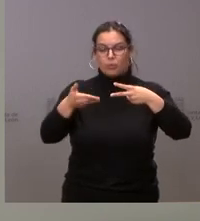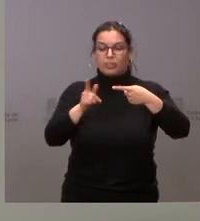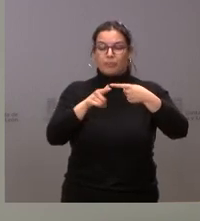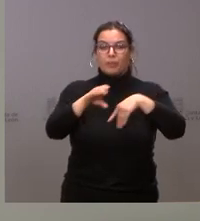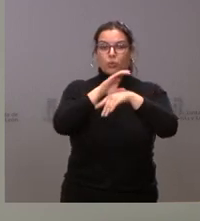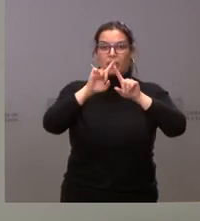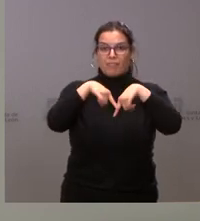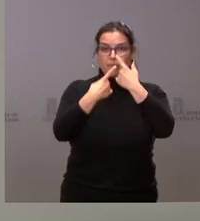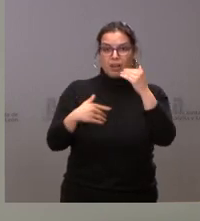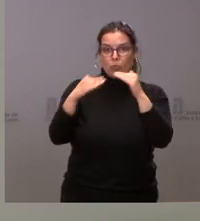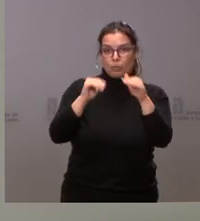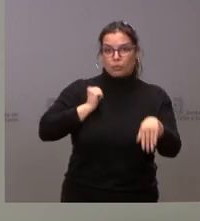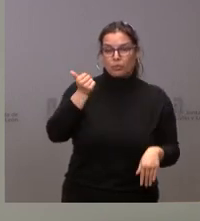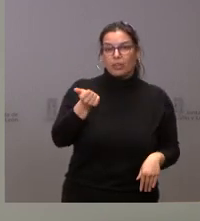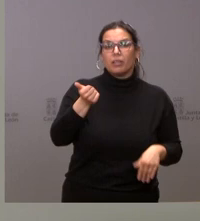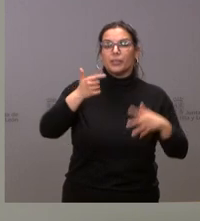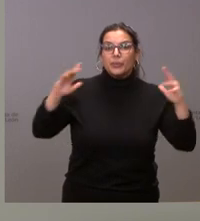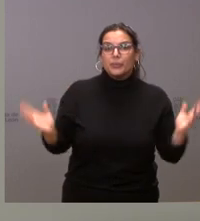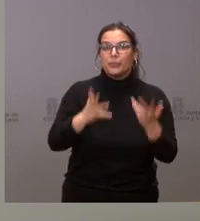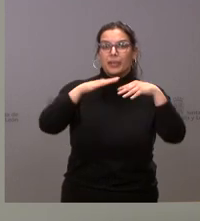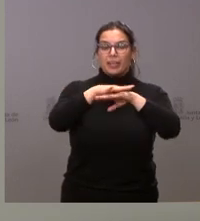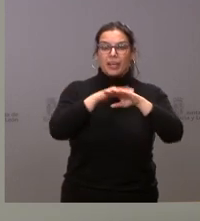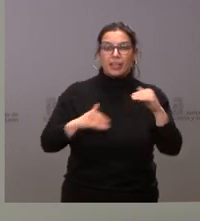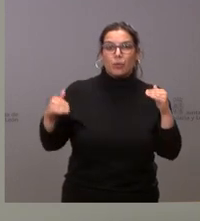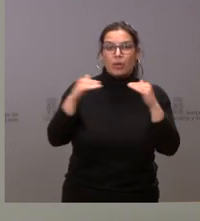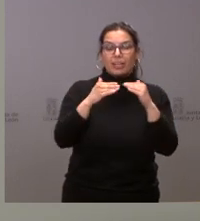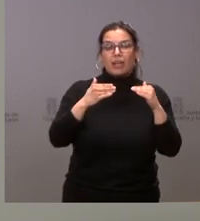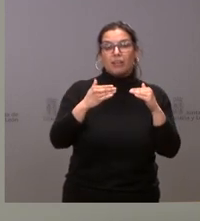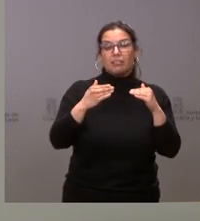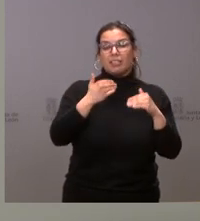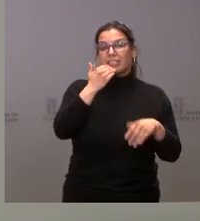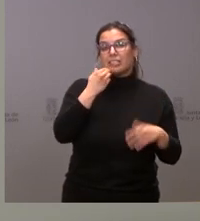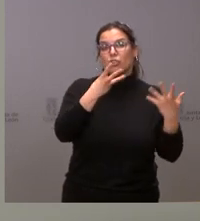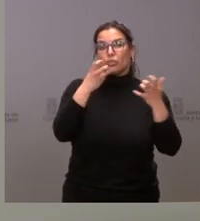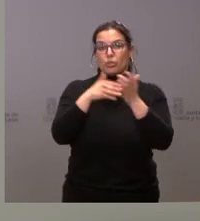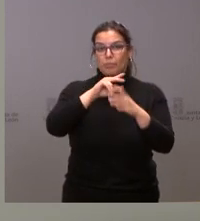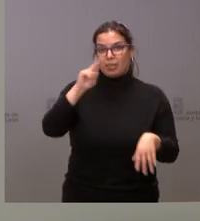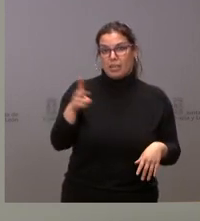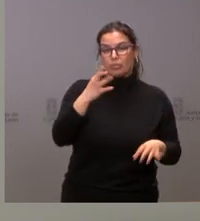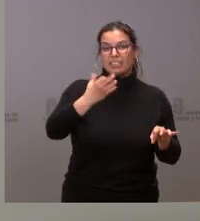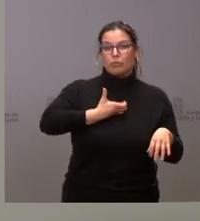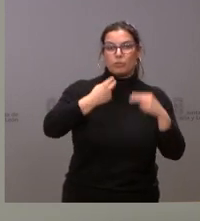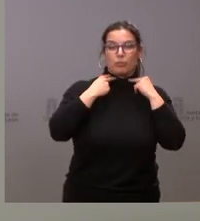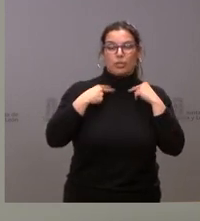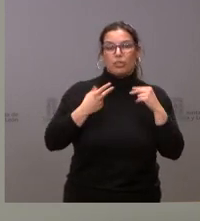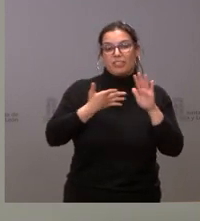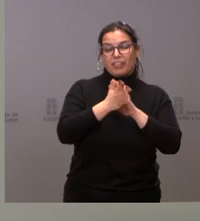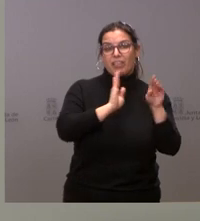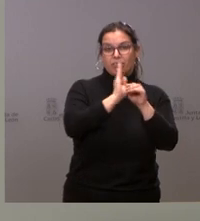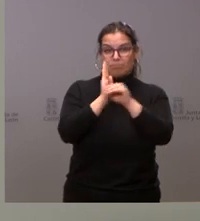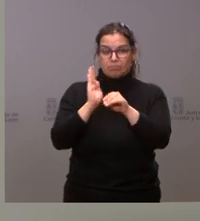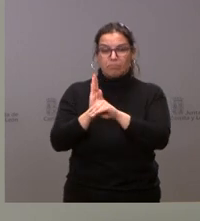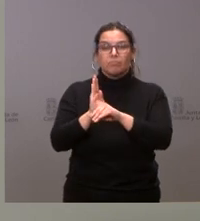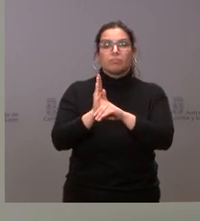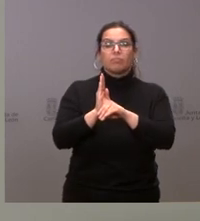Familia y Igualdad de Oportunidades impulsa la red de igualdad de entidades locales con un importe cercano a los 800.000 euros, una serie de subvenciones a las corporaciones